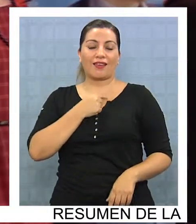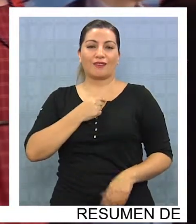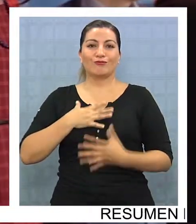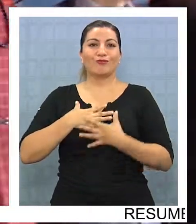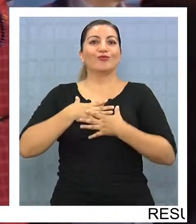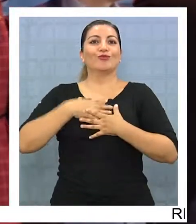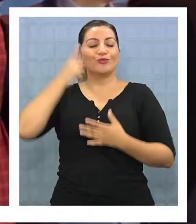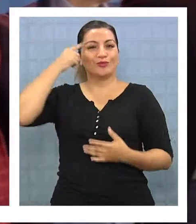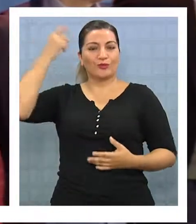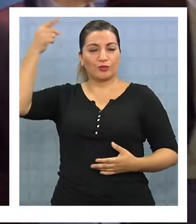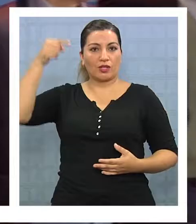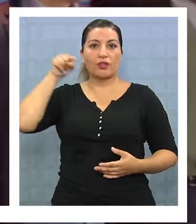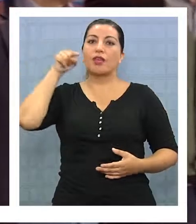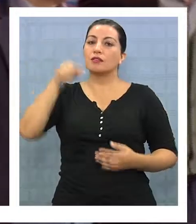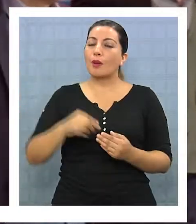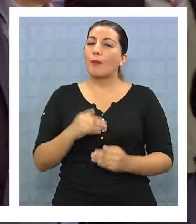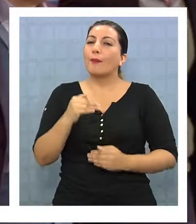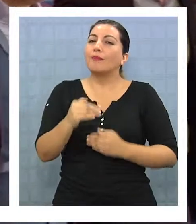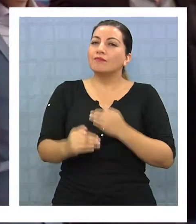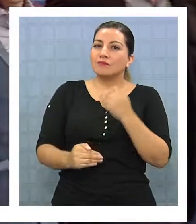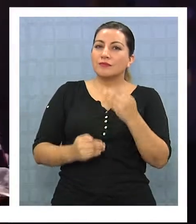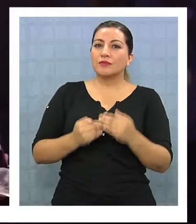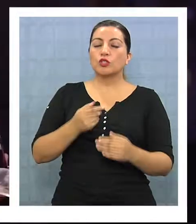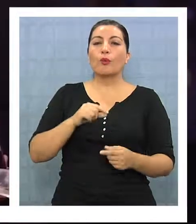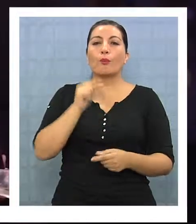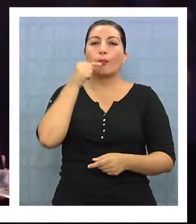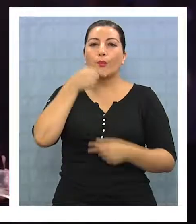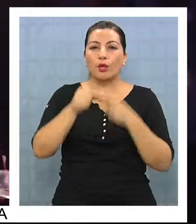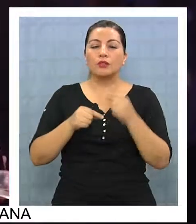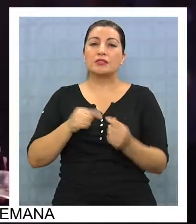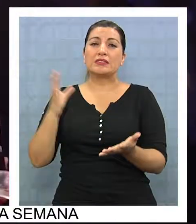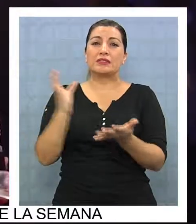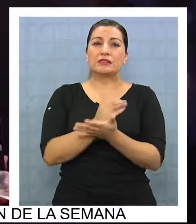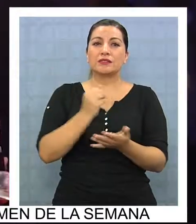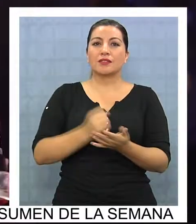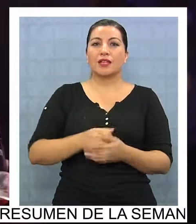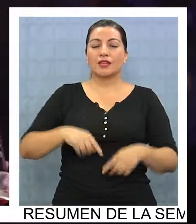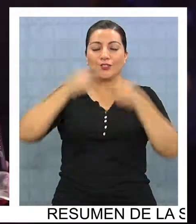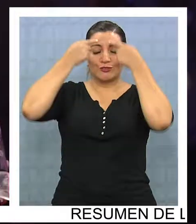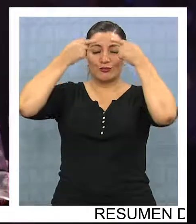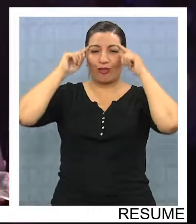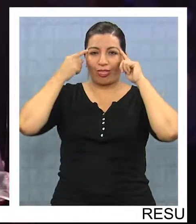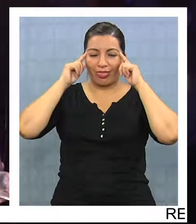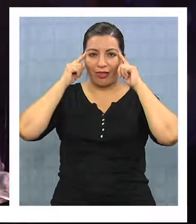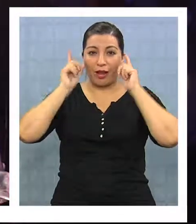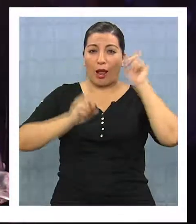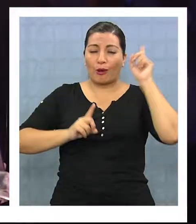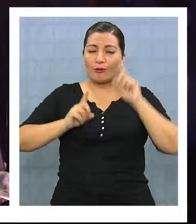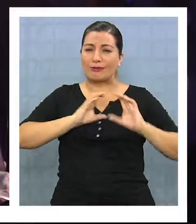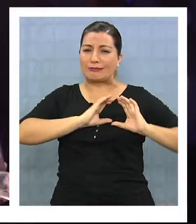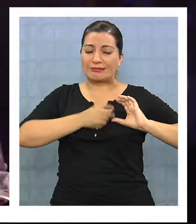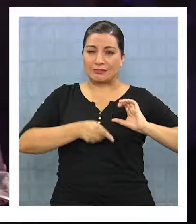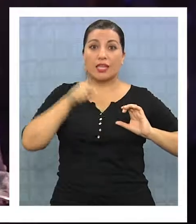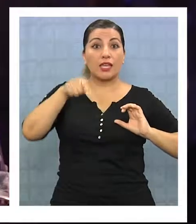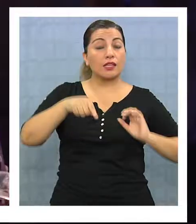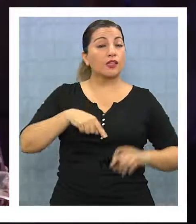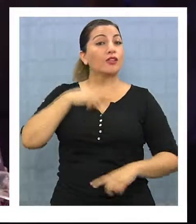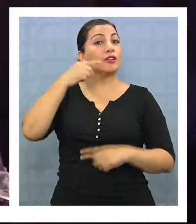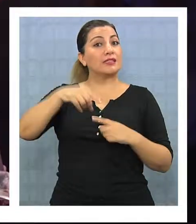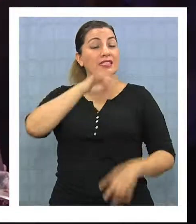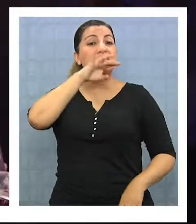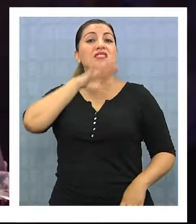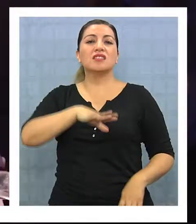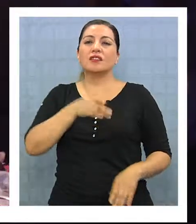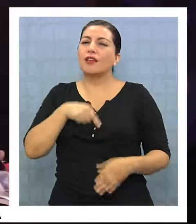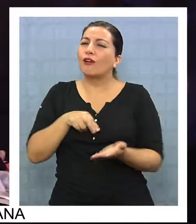paso, algunos de estos aspectos se van logrando con sangre, sudor y lágrimas. Una industria que en nuestro país aún está en